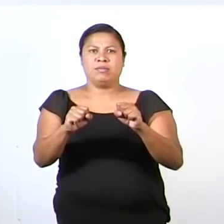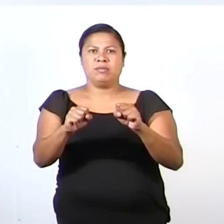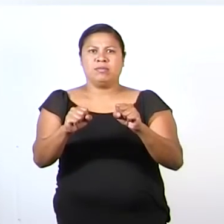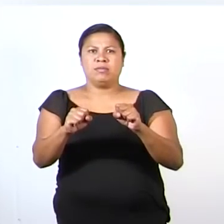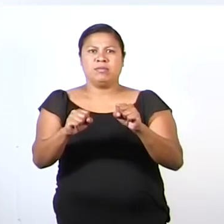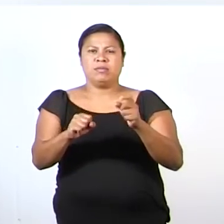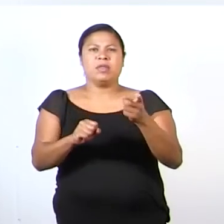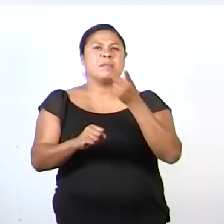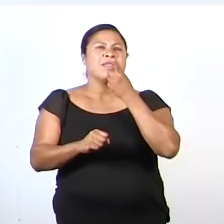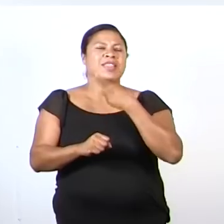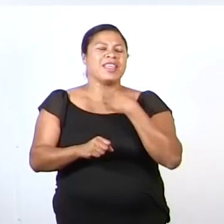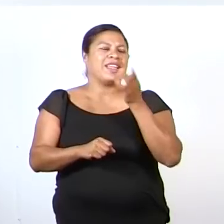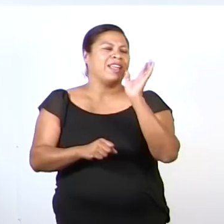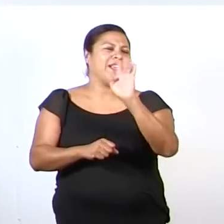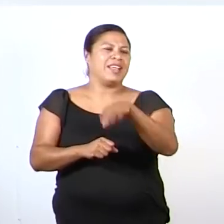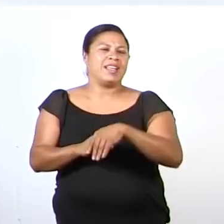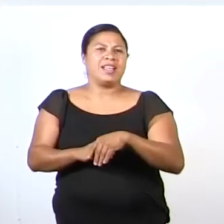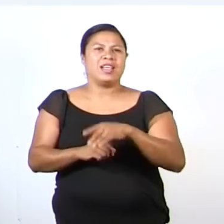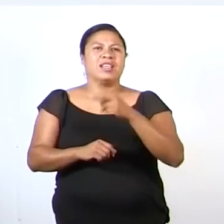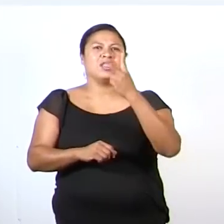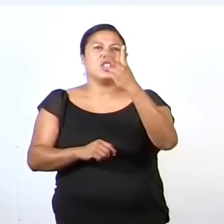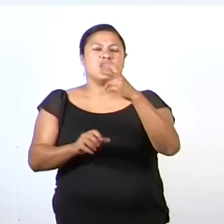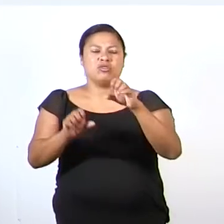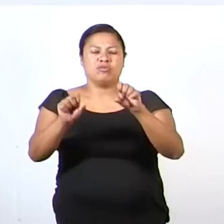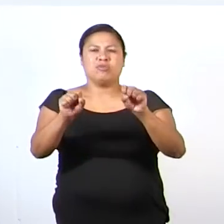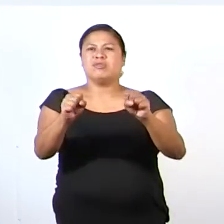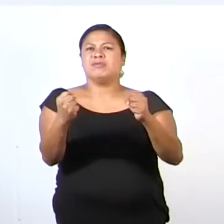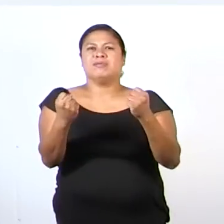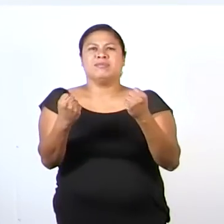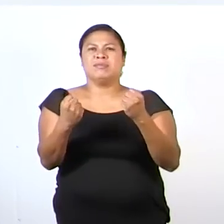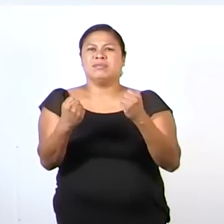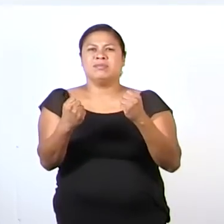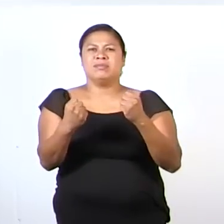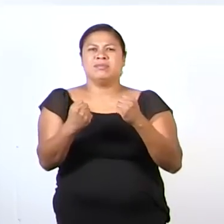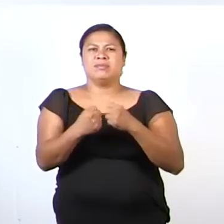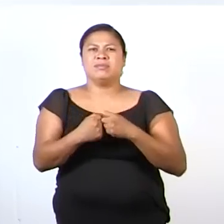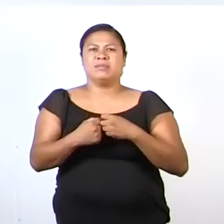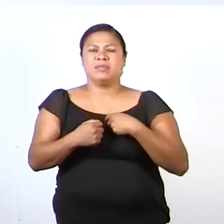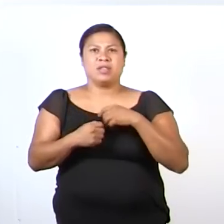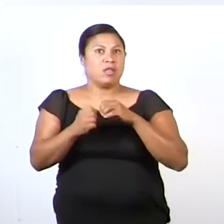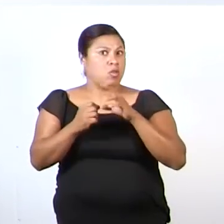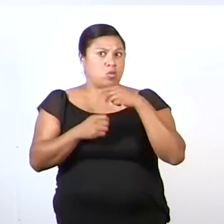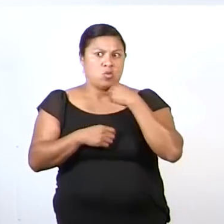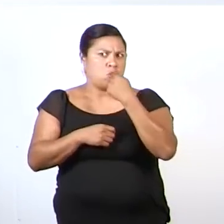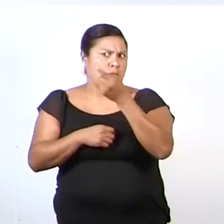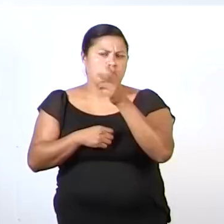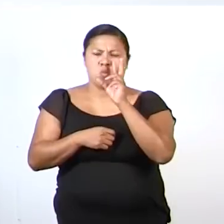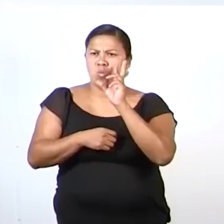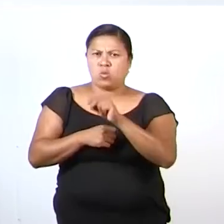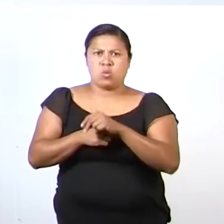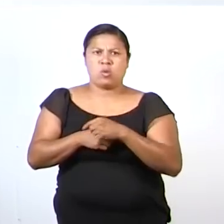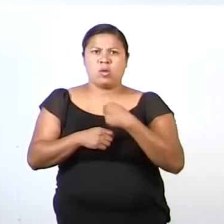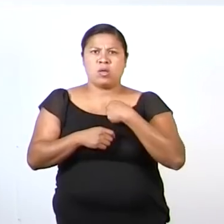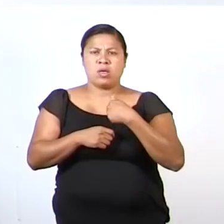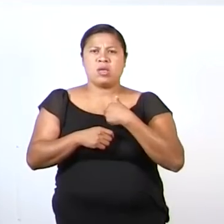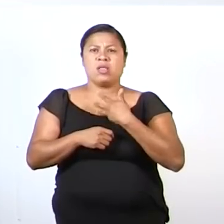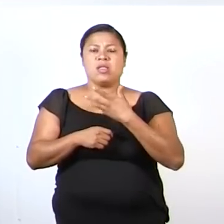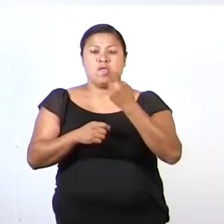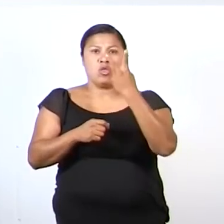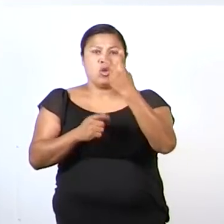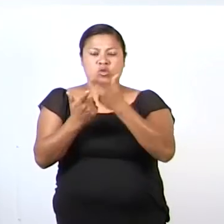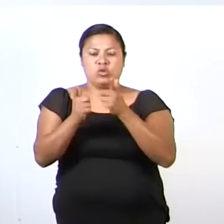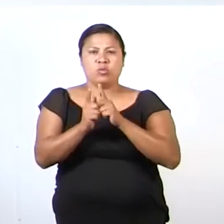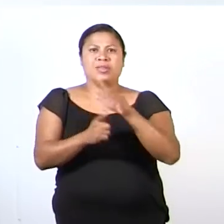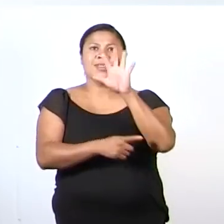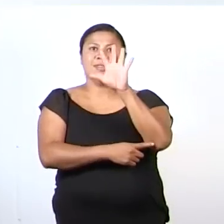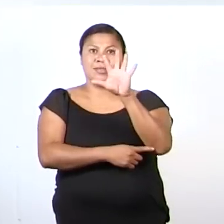Ah, vaya, esos son dos puños. Claro que no. Aquí están mis dos colecciones de